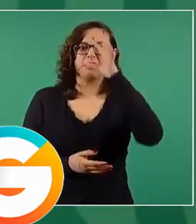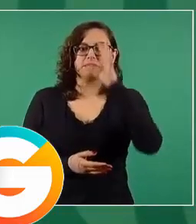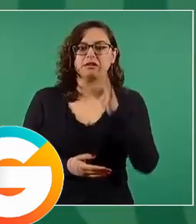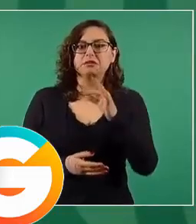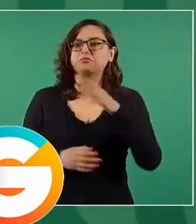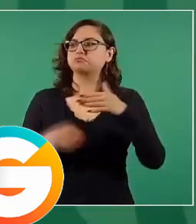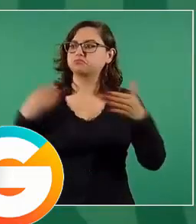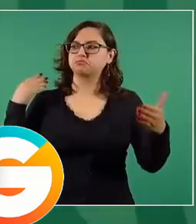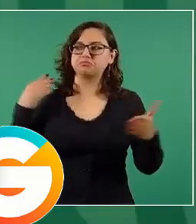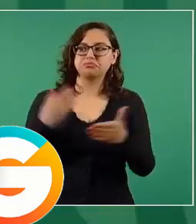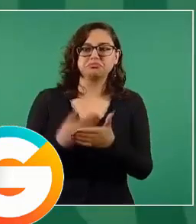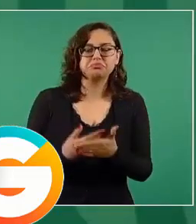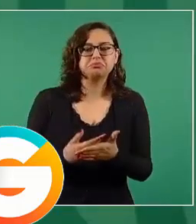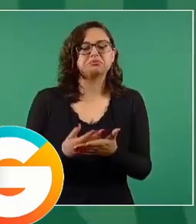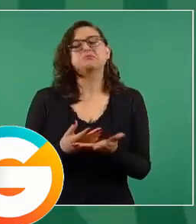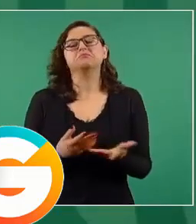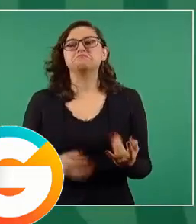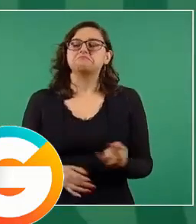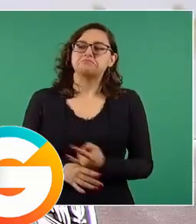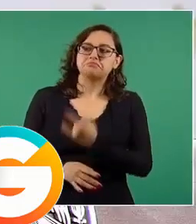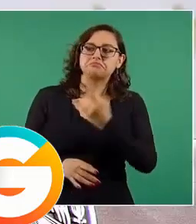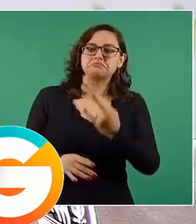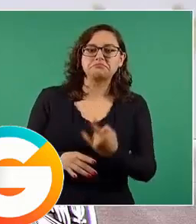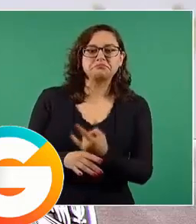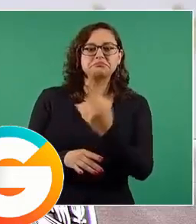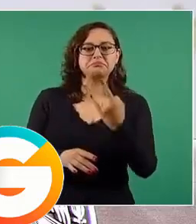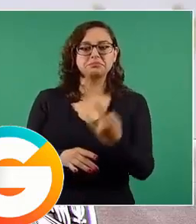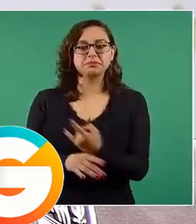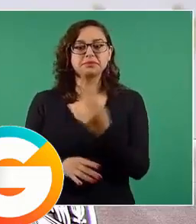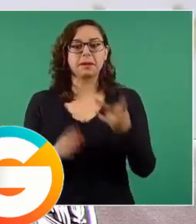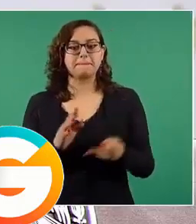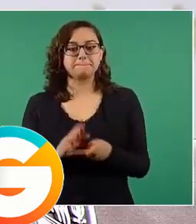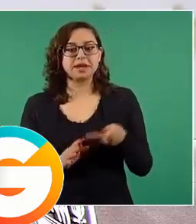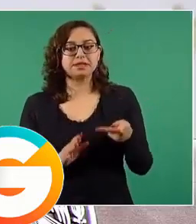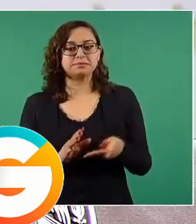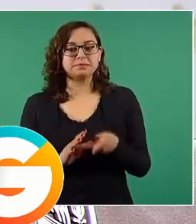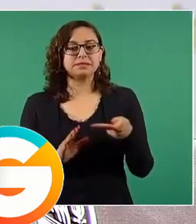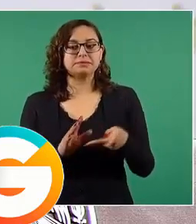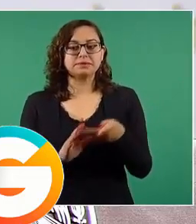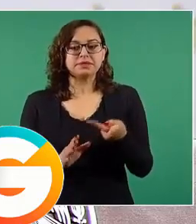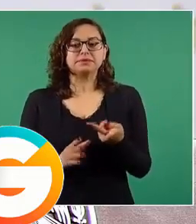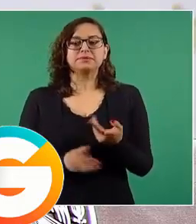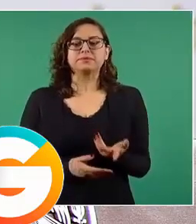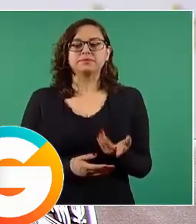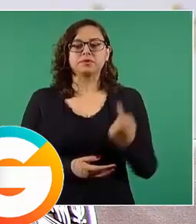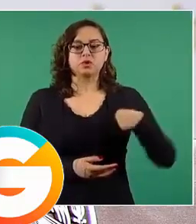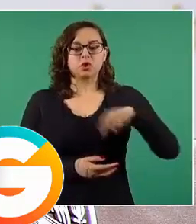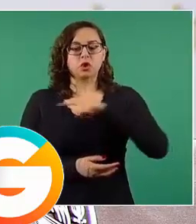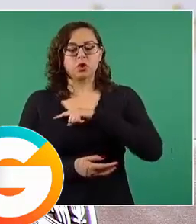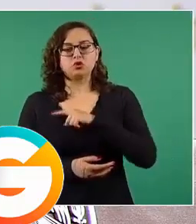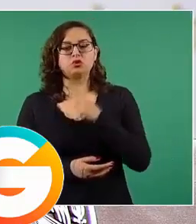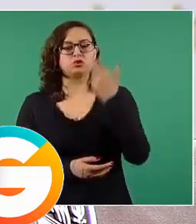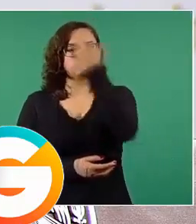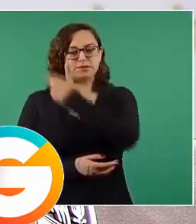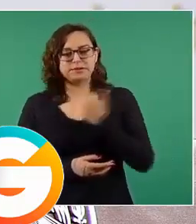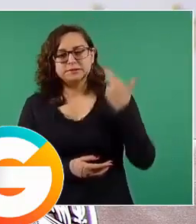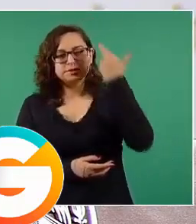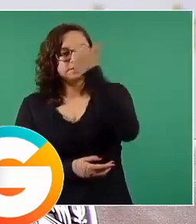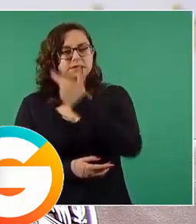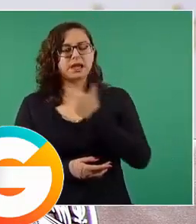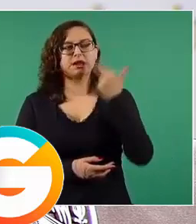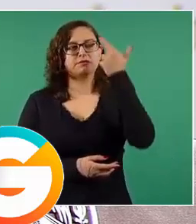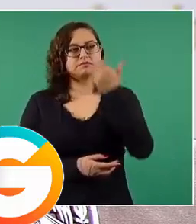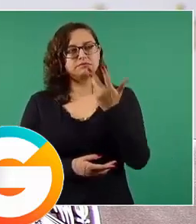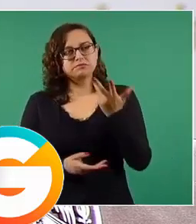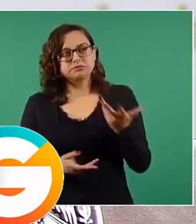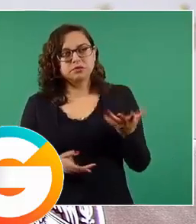Si se hace un análisis, una investigación de cuánto dinero